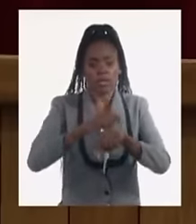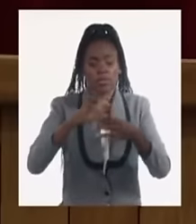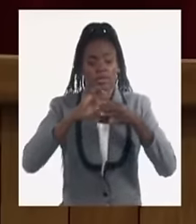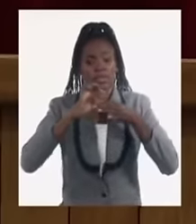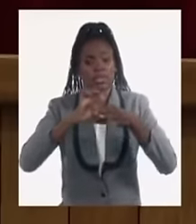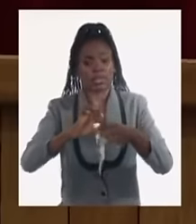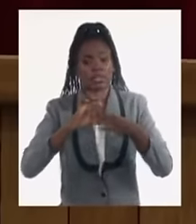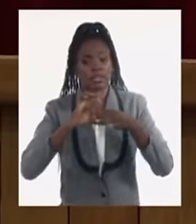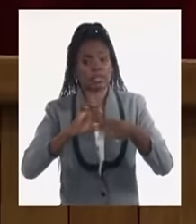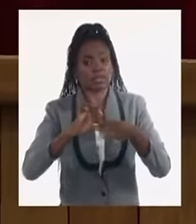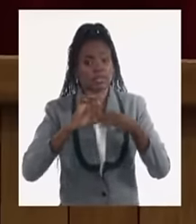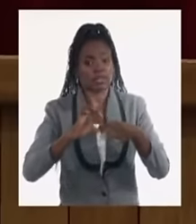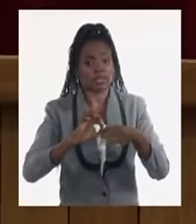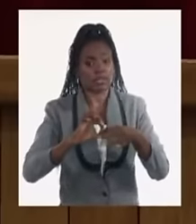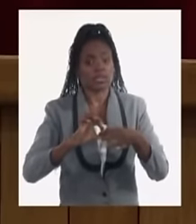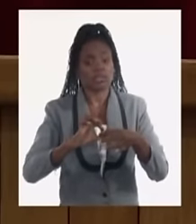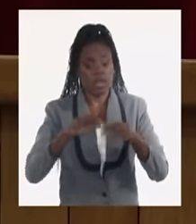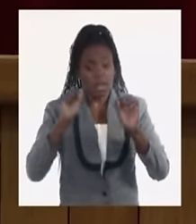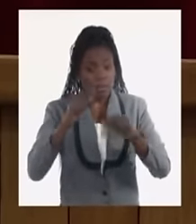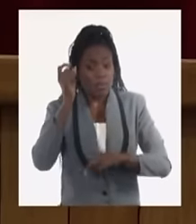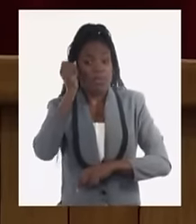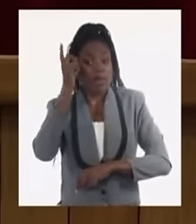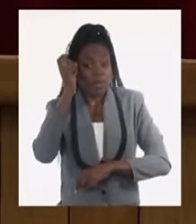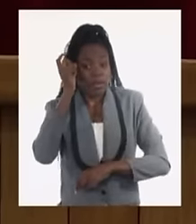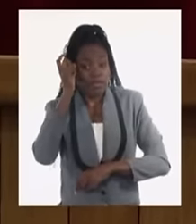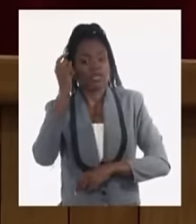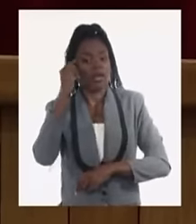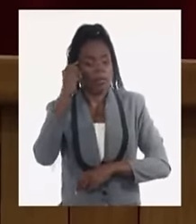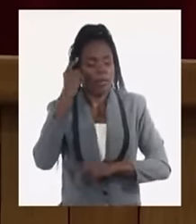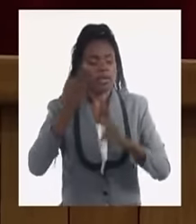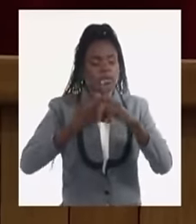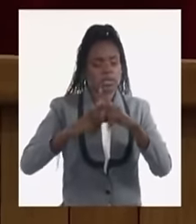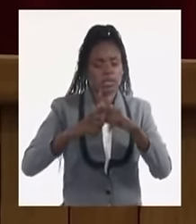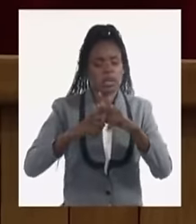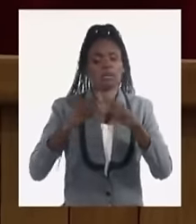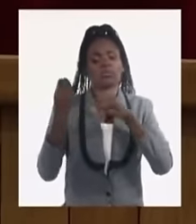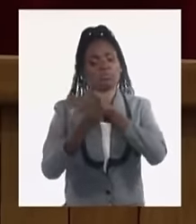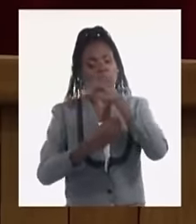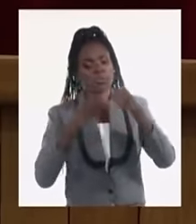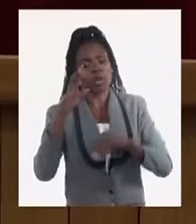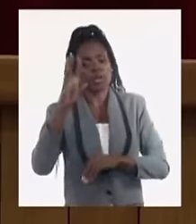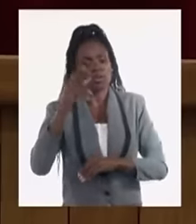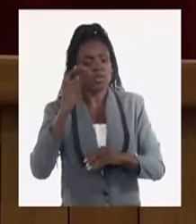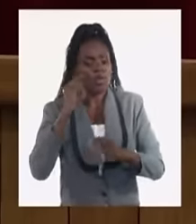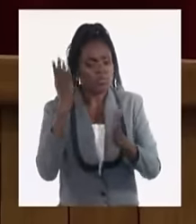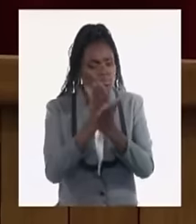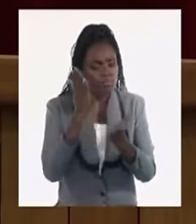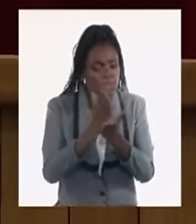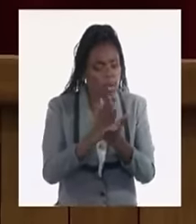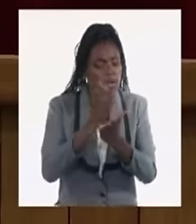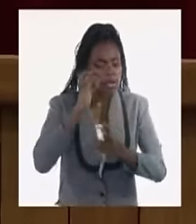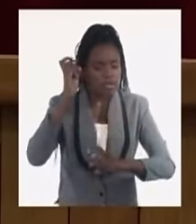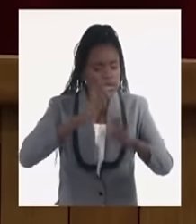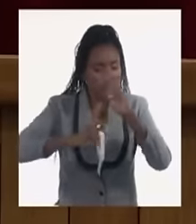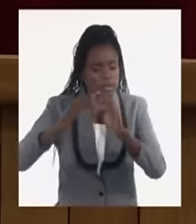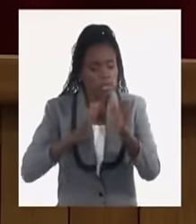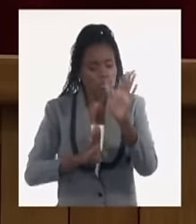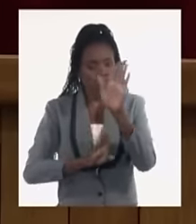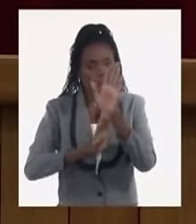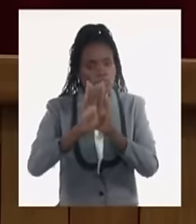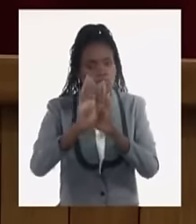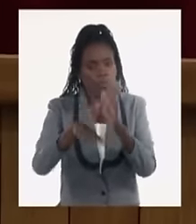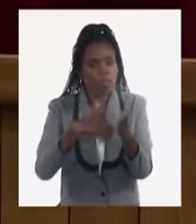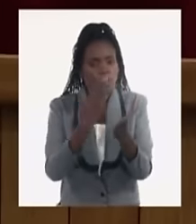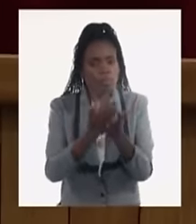y basado en esas experiencias y en el resultado de los estudios, tenemos que avanzar en el propósito de ir buscando